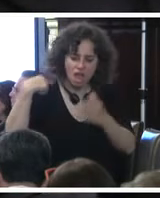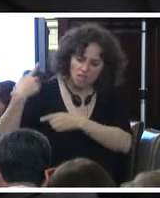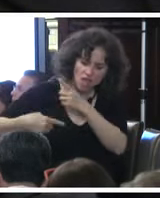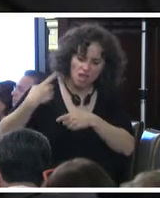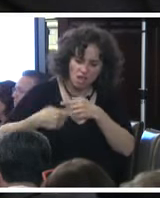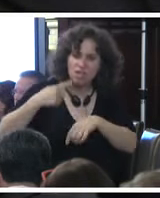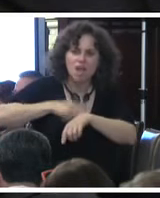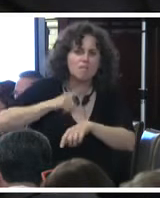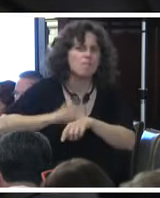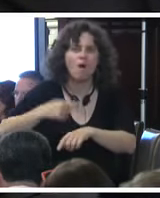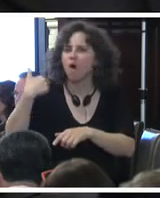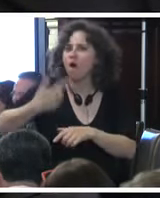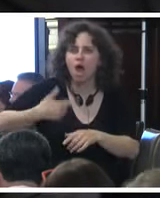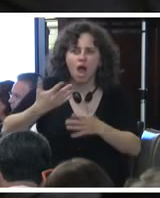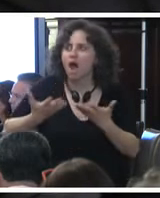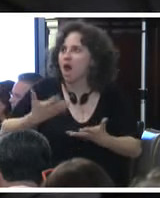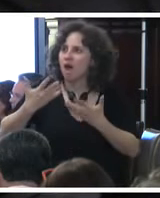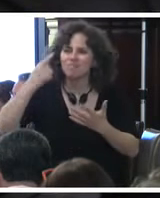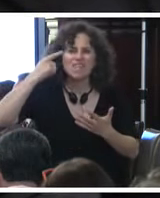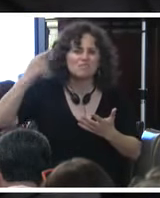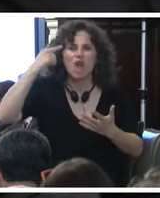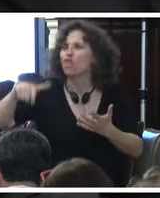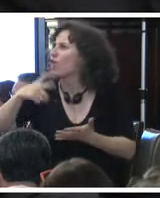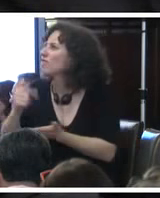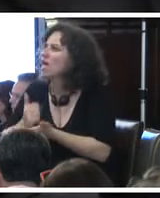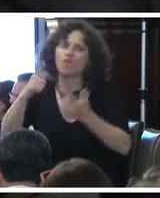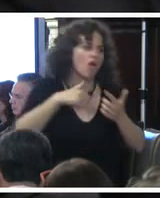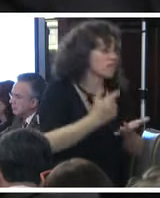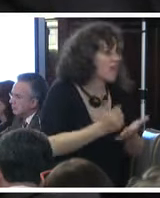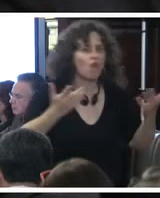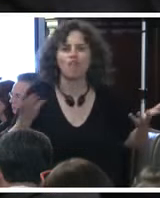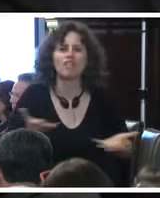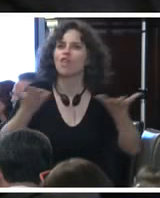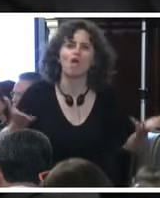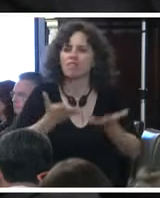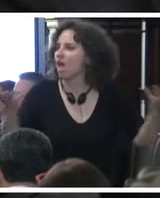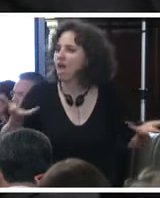Cada minuto, cada segundo, ¿dónde puede estar mi hijo? ¿Dónde está?